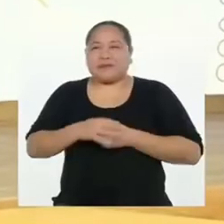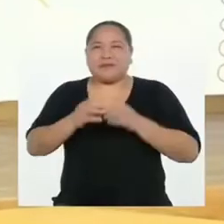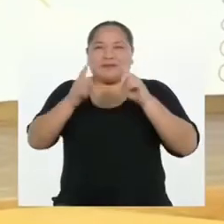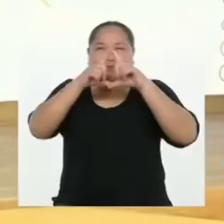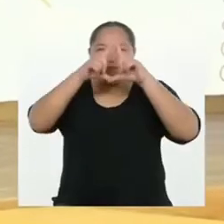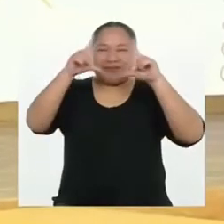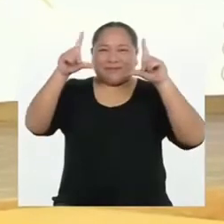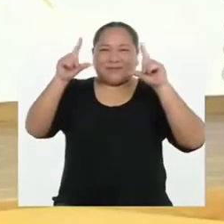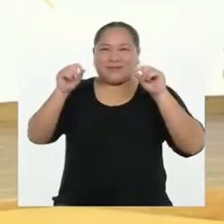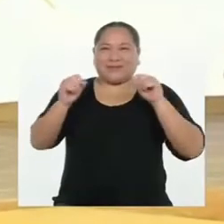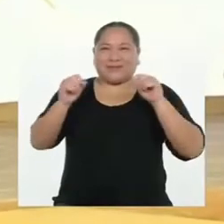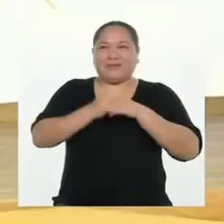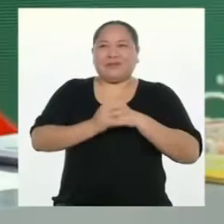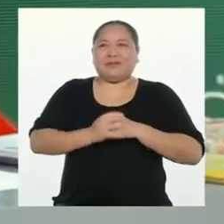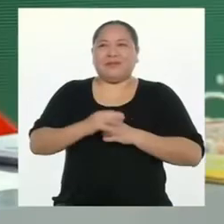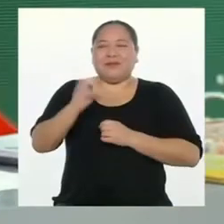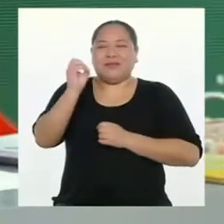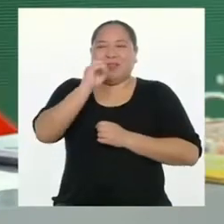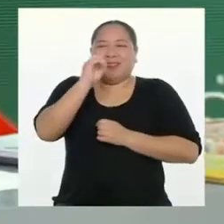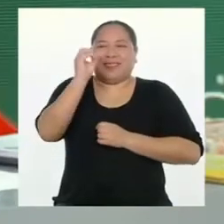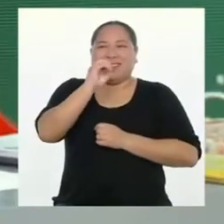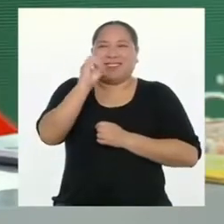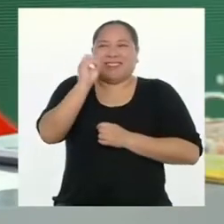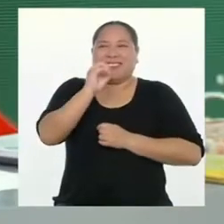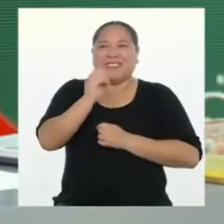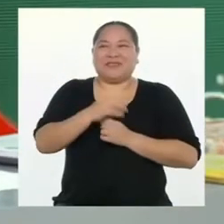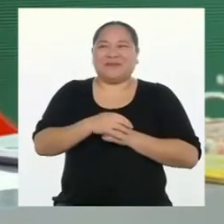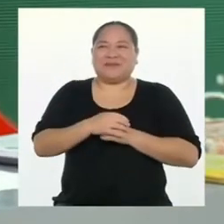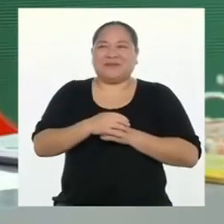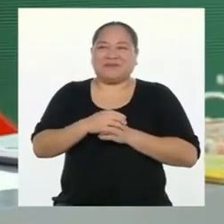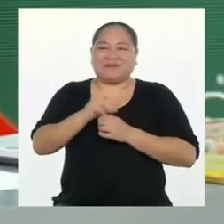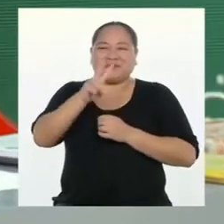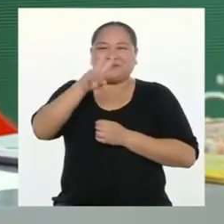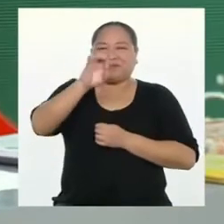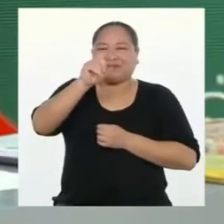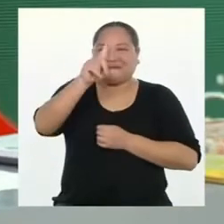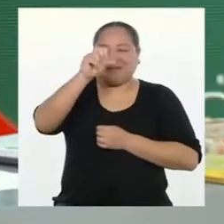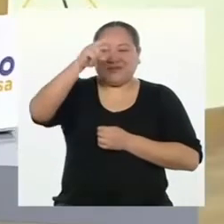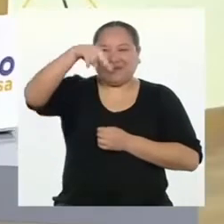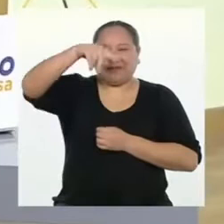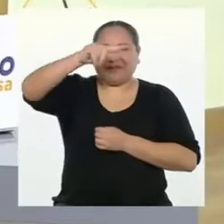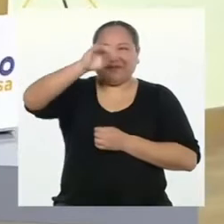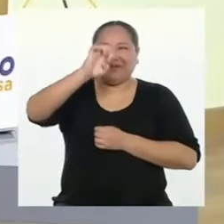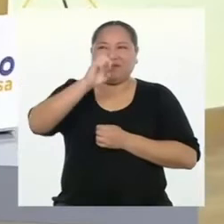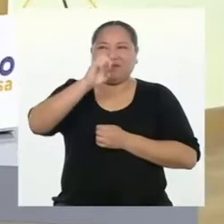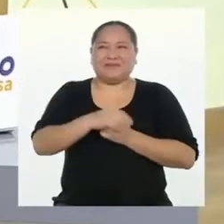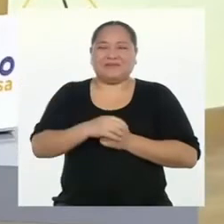Afiche, tarjeta o volante.